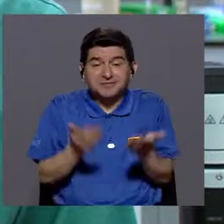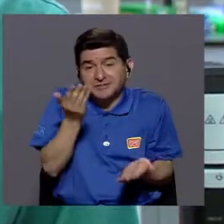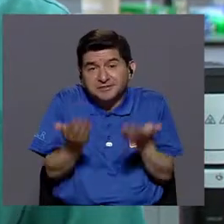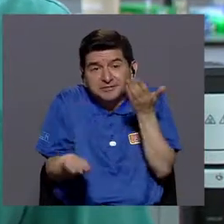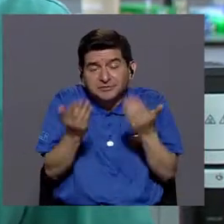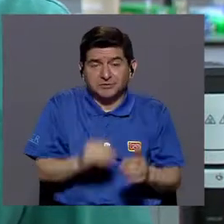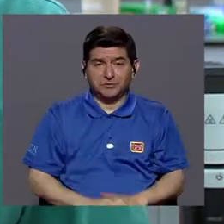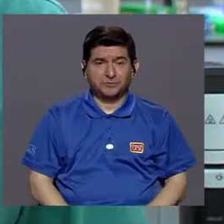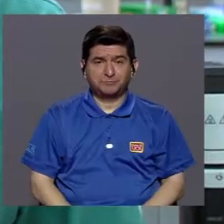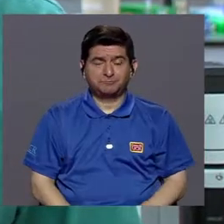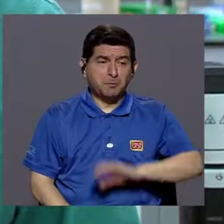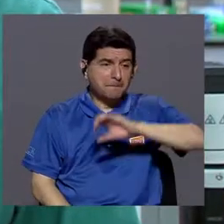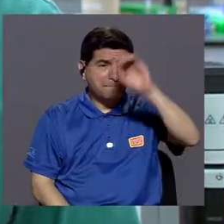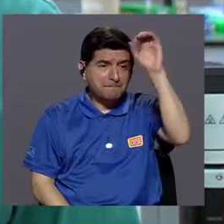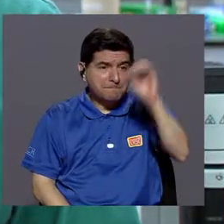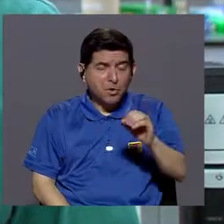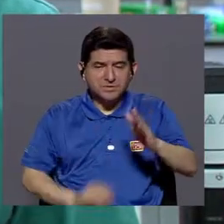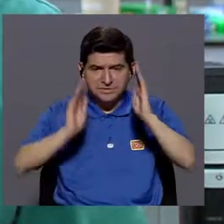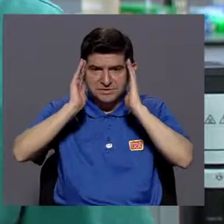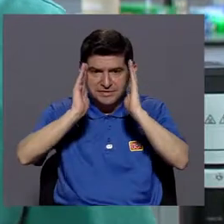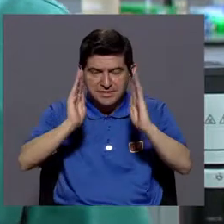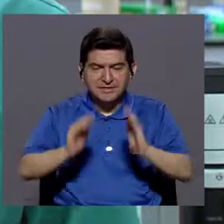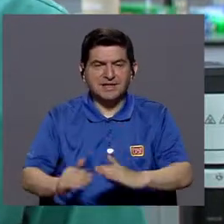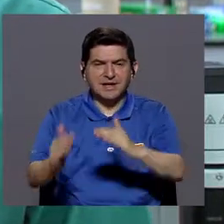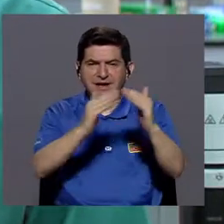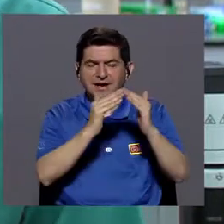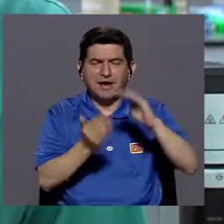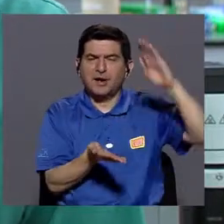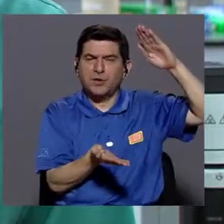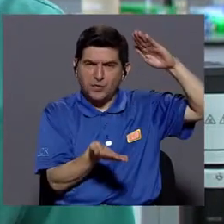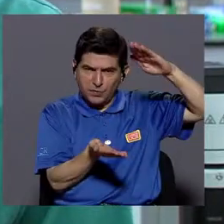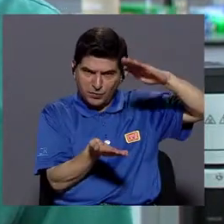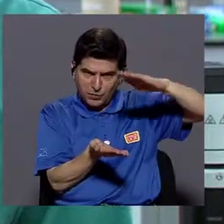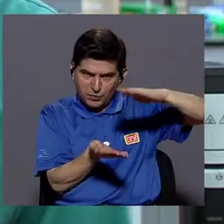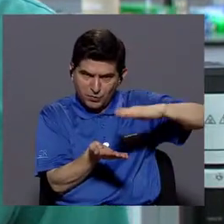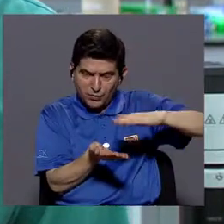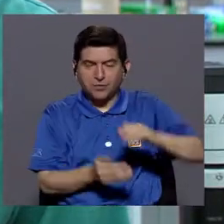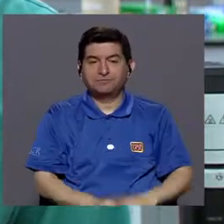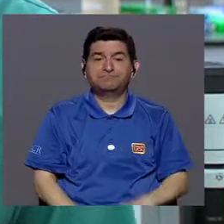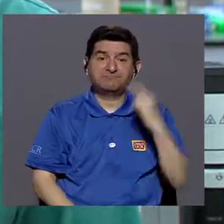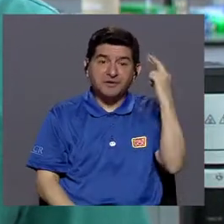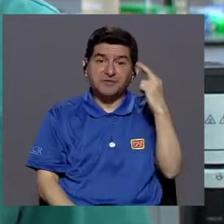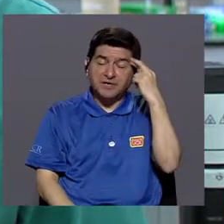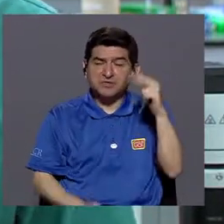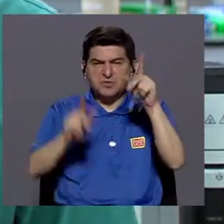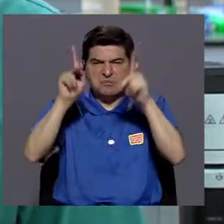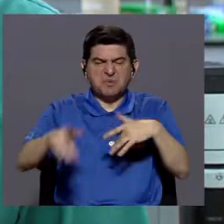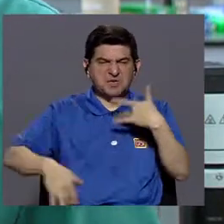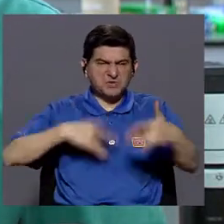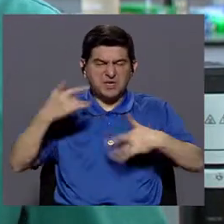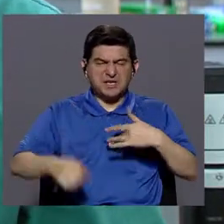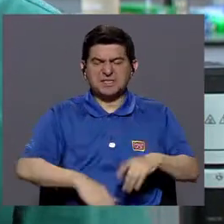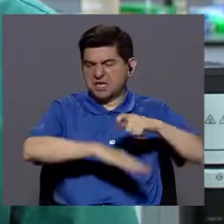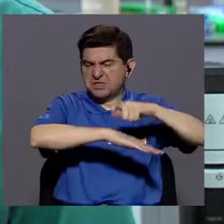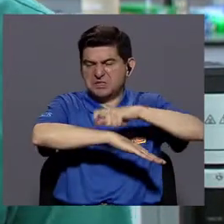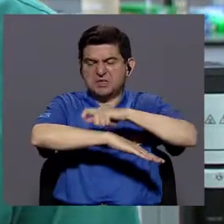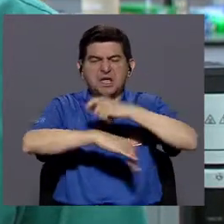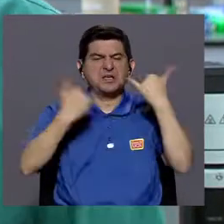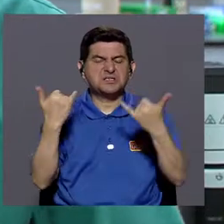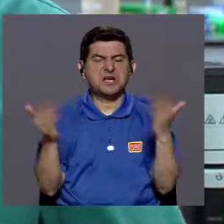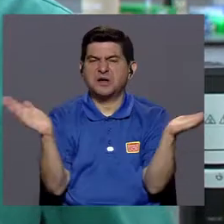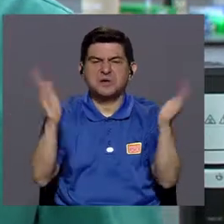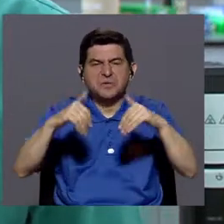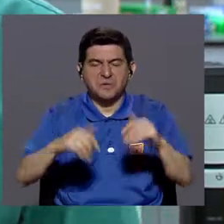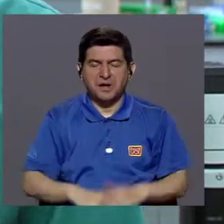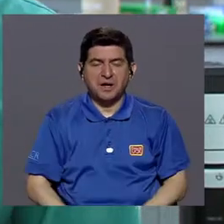vez es porque los porcentajes de cobertura en esas ciudades han bajado, ¿verdad? Por lo mismo, porque la gente siente que el sarampión